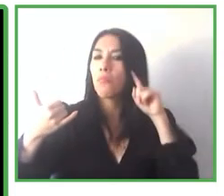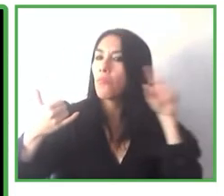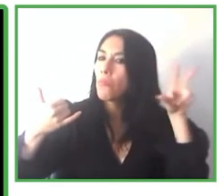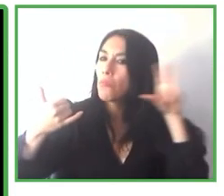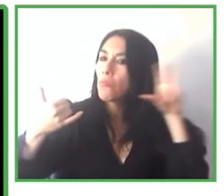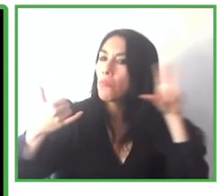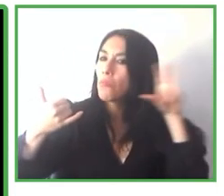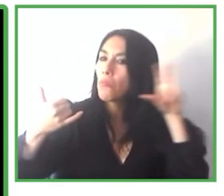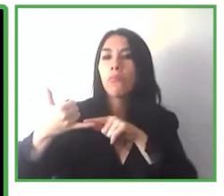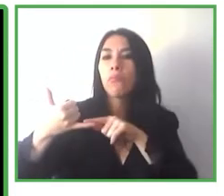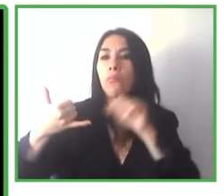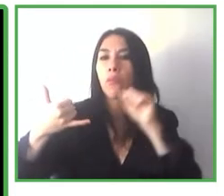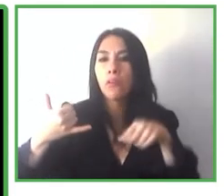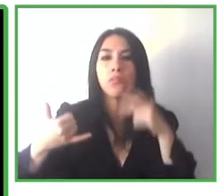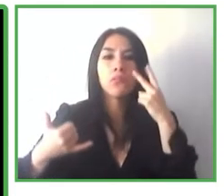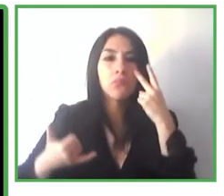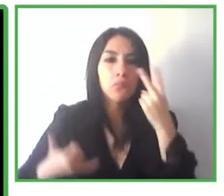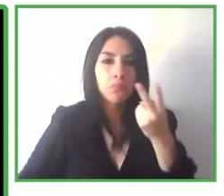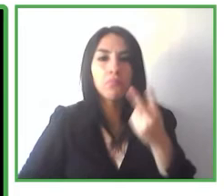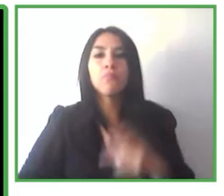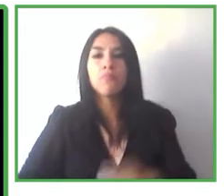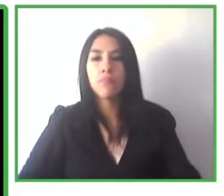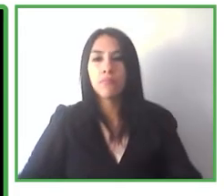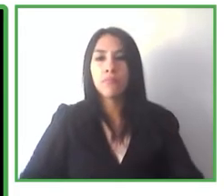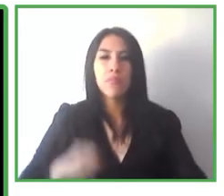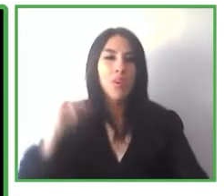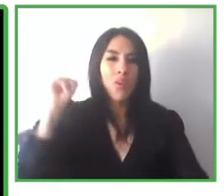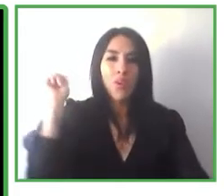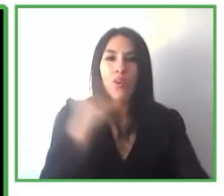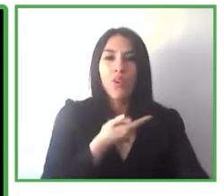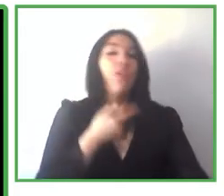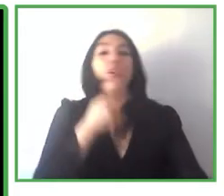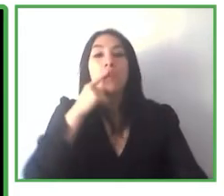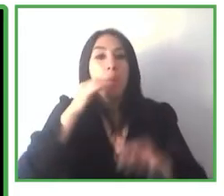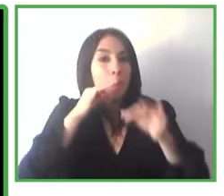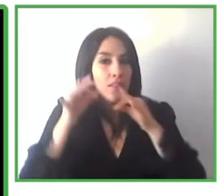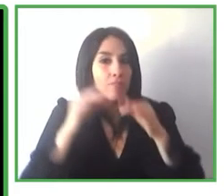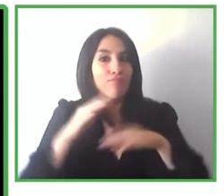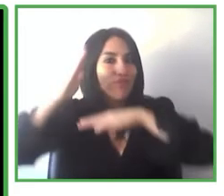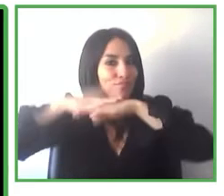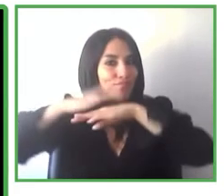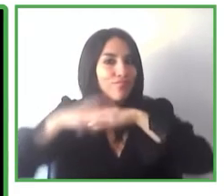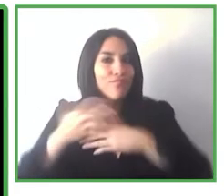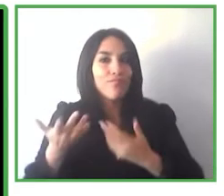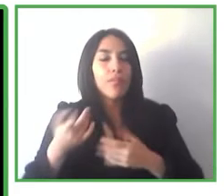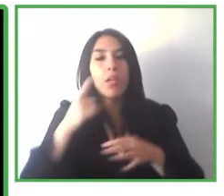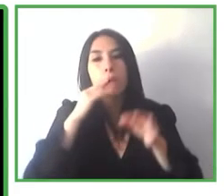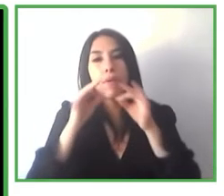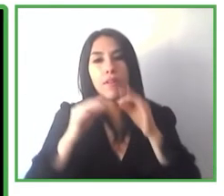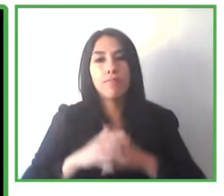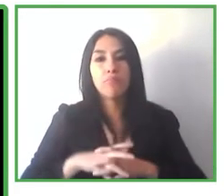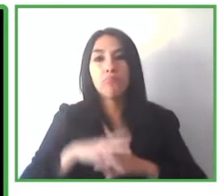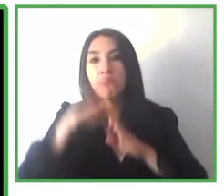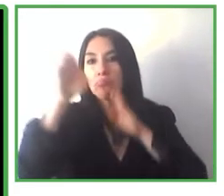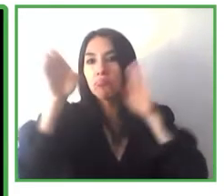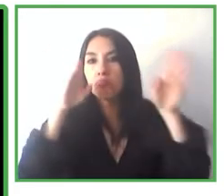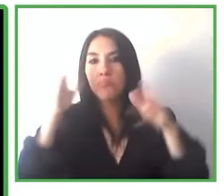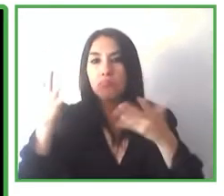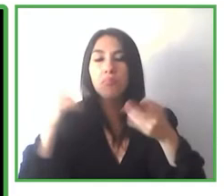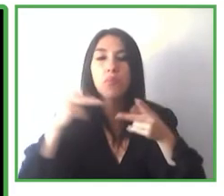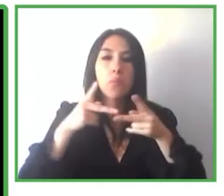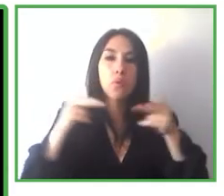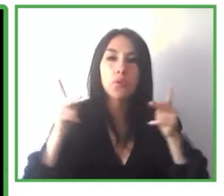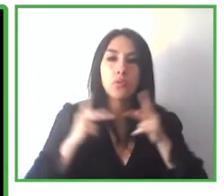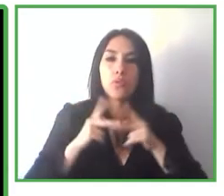todas las indicaciones te indican el destino para conseguir llegar a coger ese metro y llegar